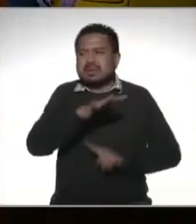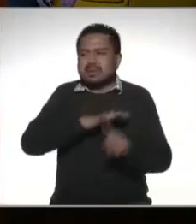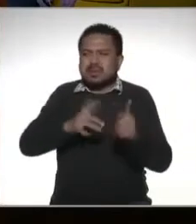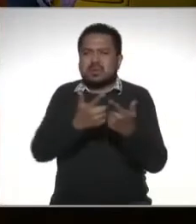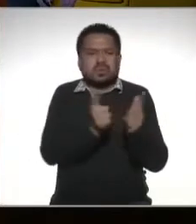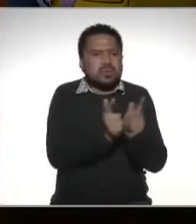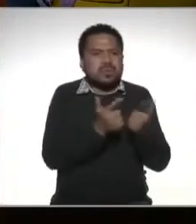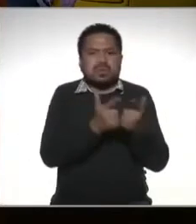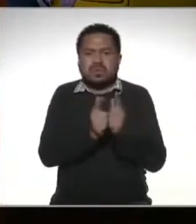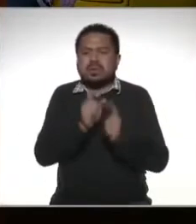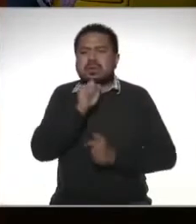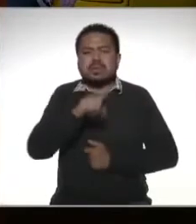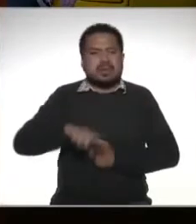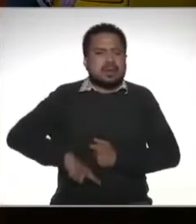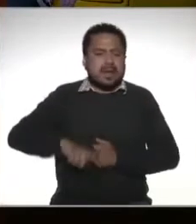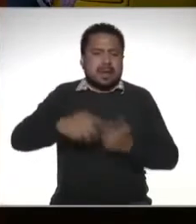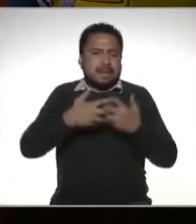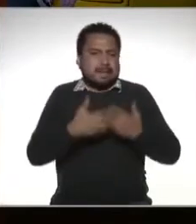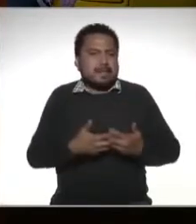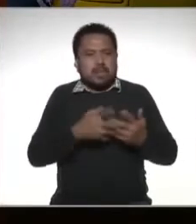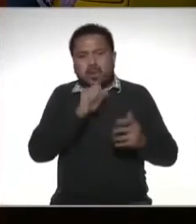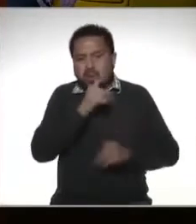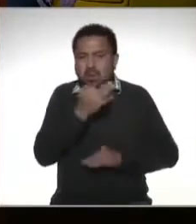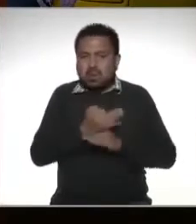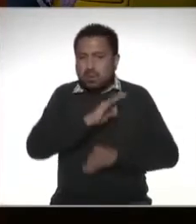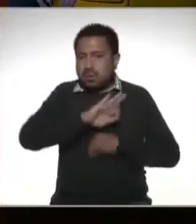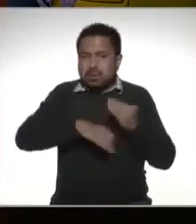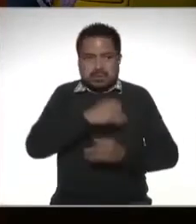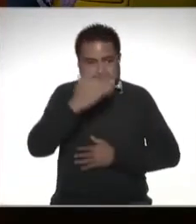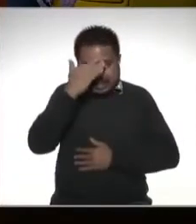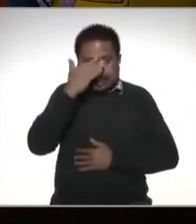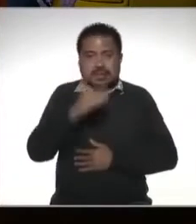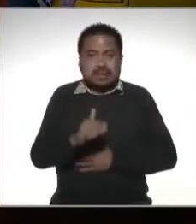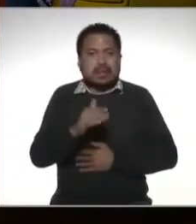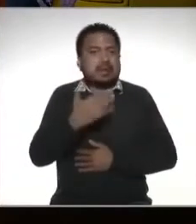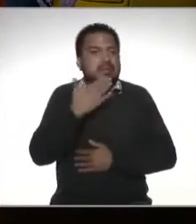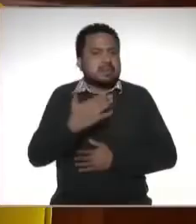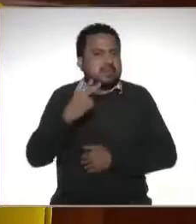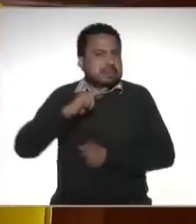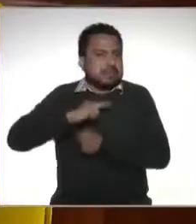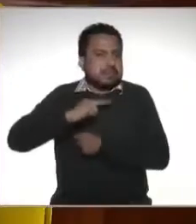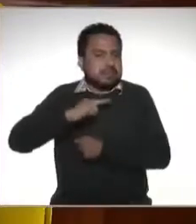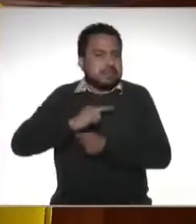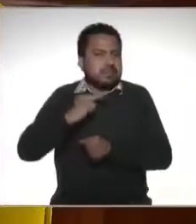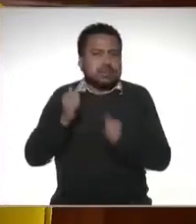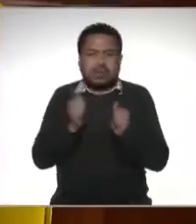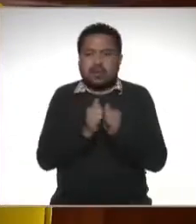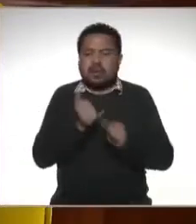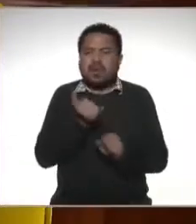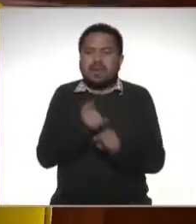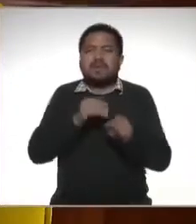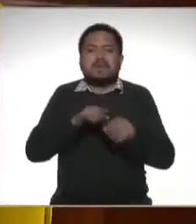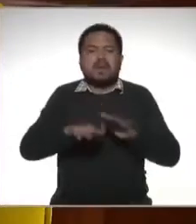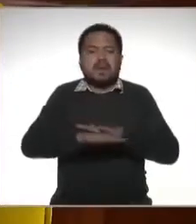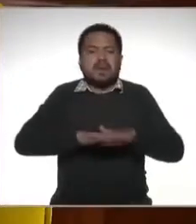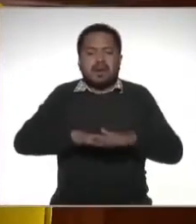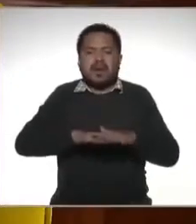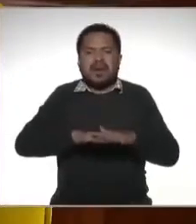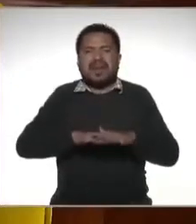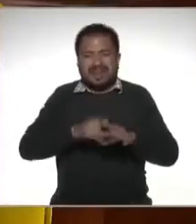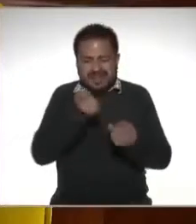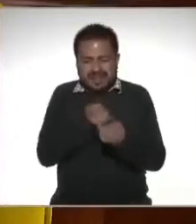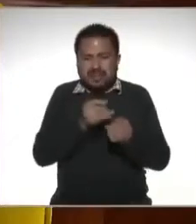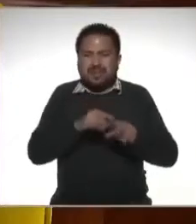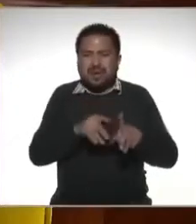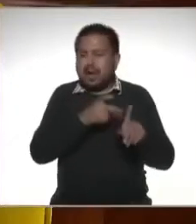sectores y a la autoridad escendaria también hoy todos sabemos que nos tienen muy bien vigilados a través de las bases de datos de la información